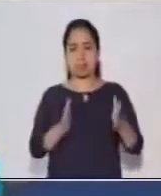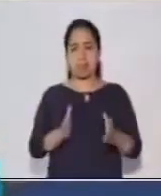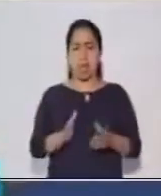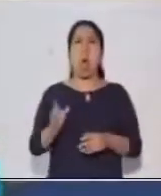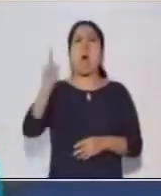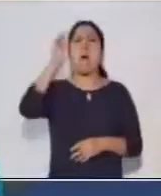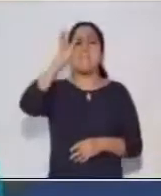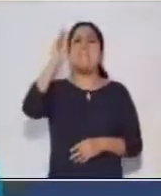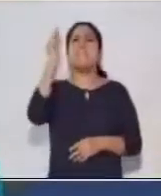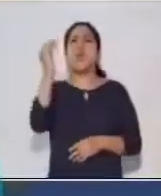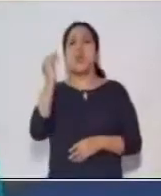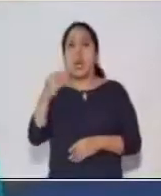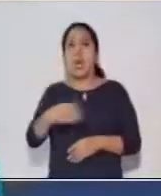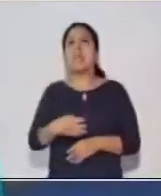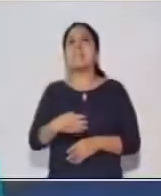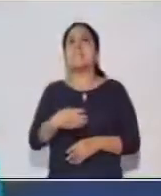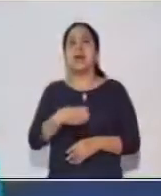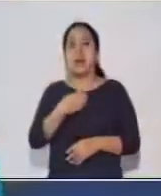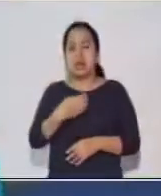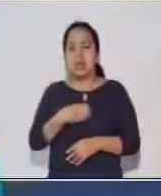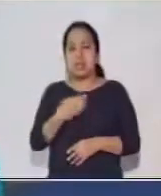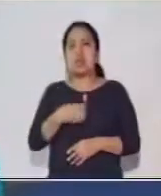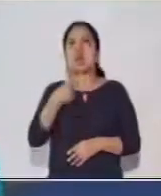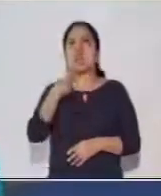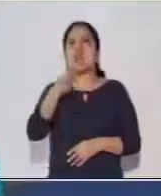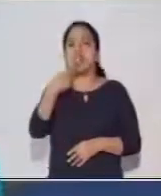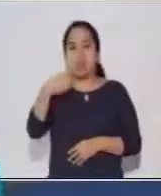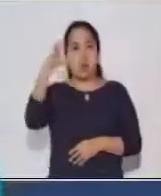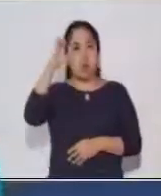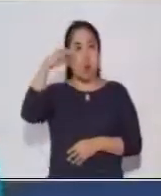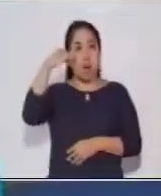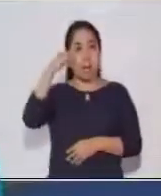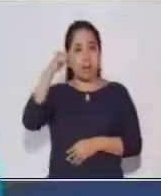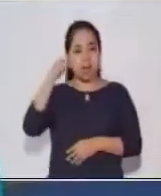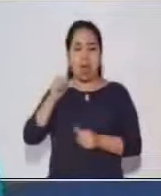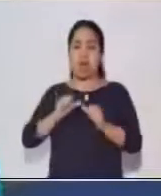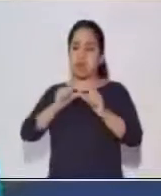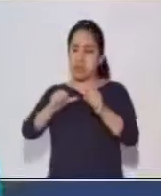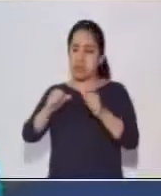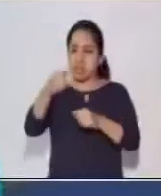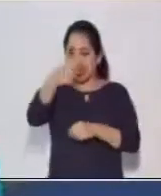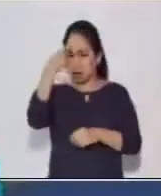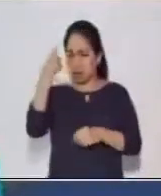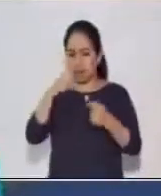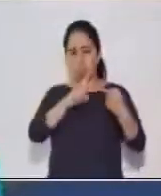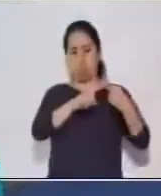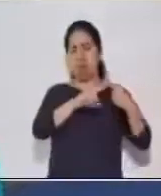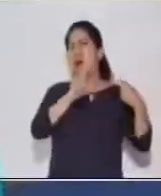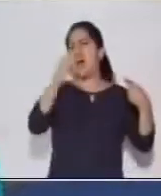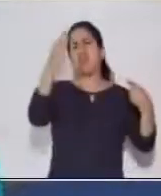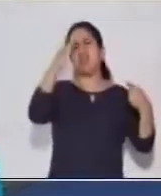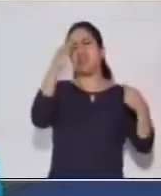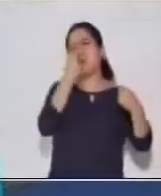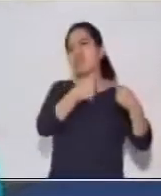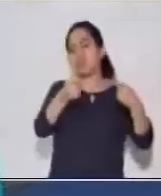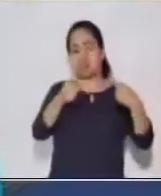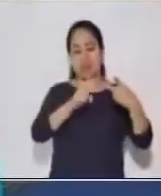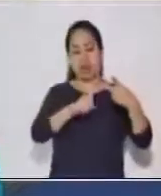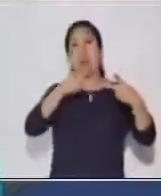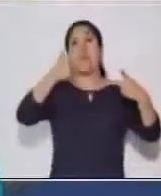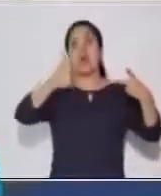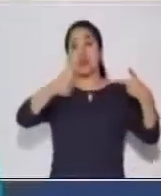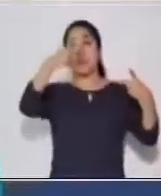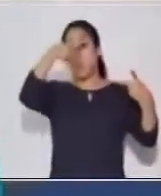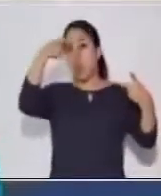profesor le dijo a Emilia que siga esmerándose? ¿Por qué todavía no sabe escribir? ¿Por qué hizo un buen